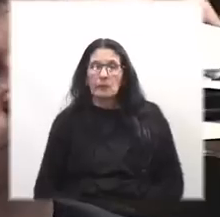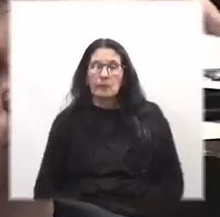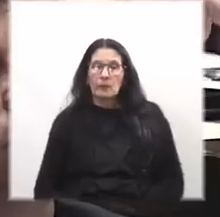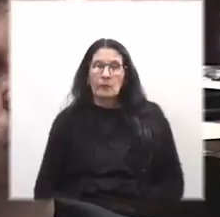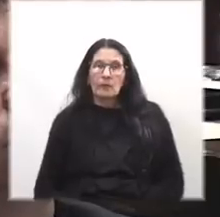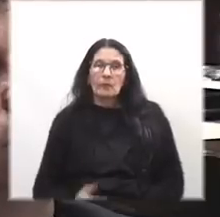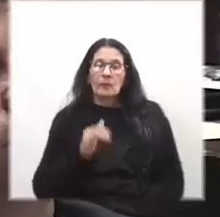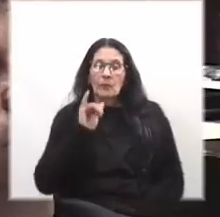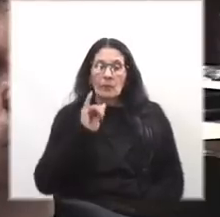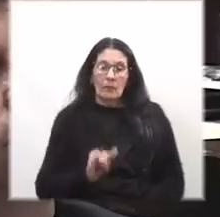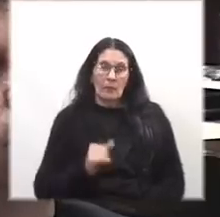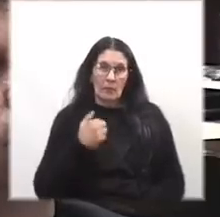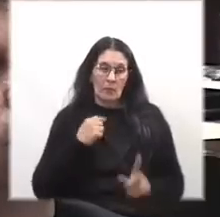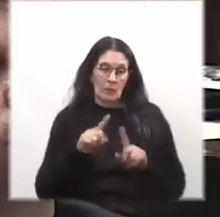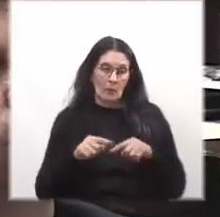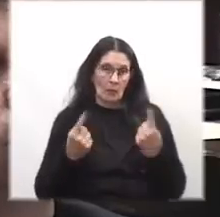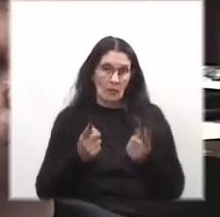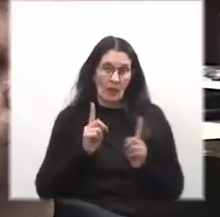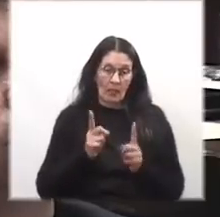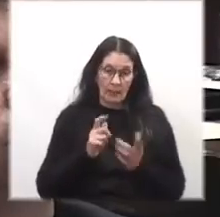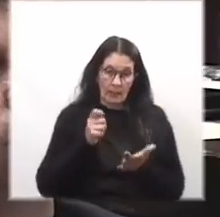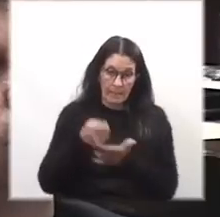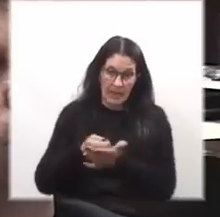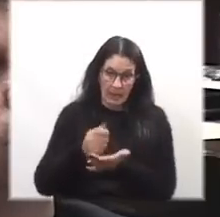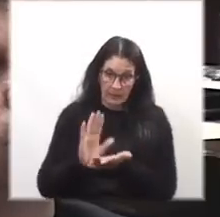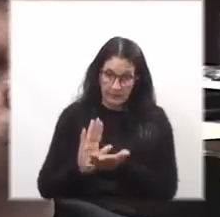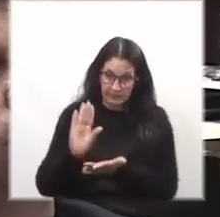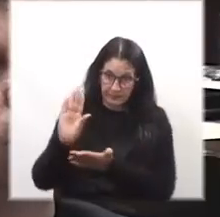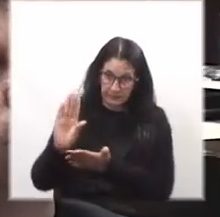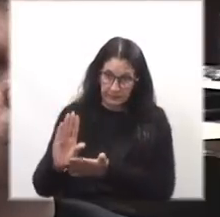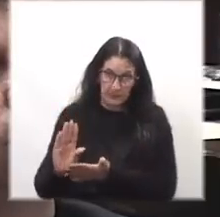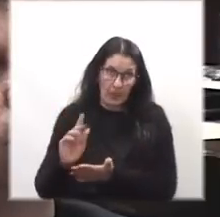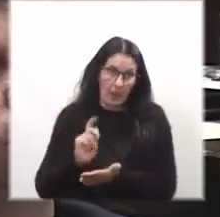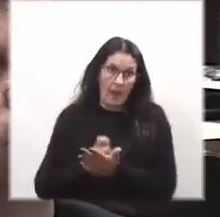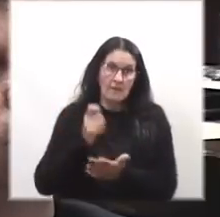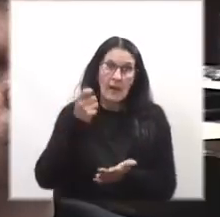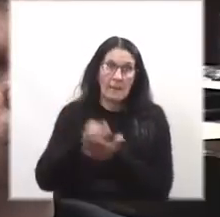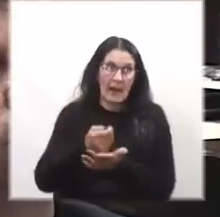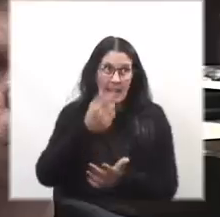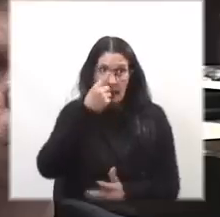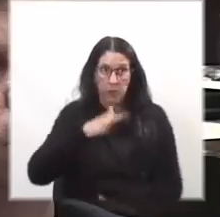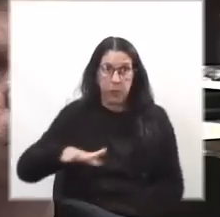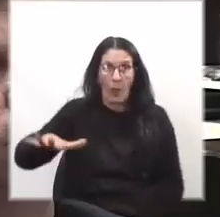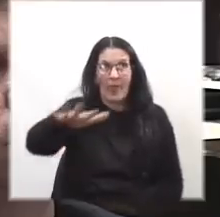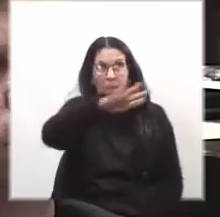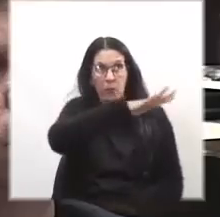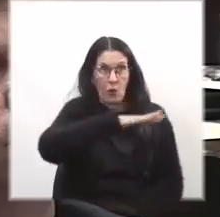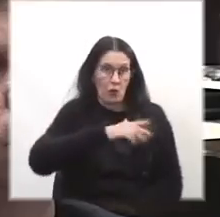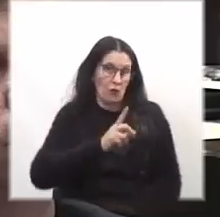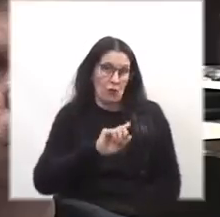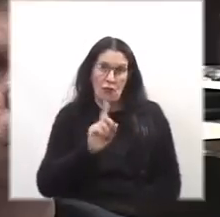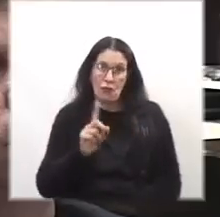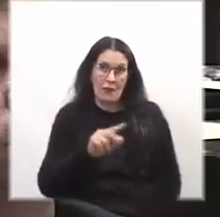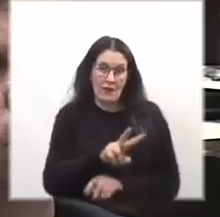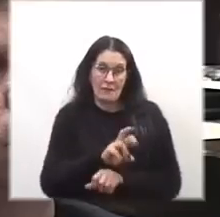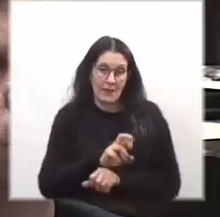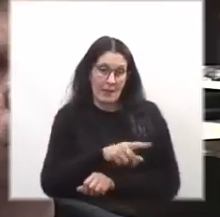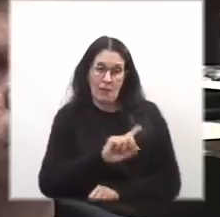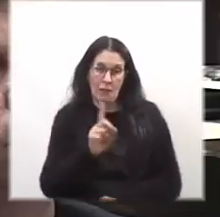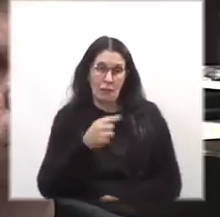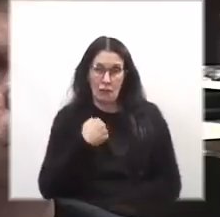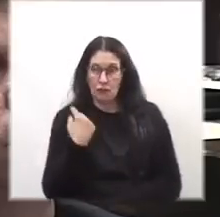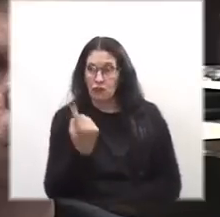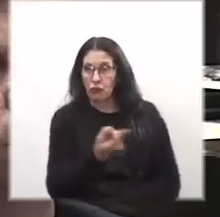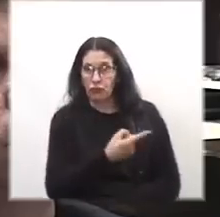O sea que si nosotros tenemos que pagar una indemnización, la va a pagar el pueblo, la va a pagar el fiscal Gómez, la va pagar la gente.